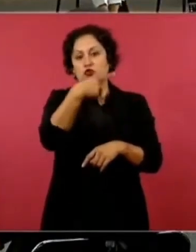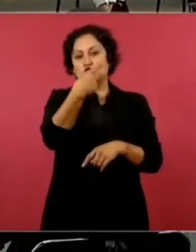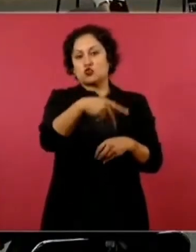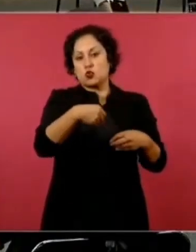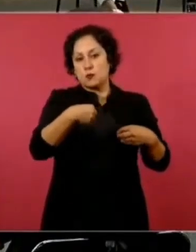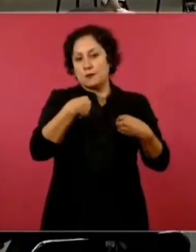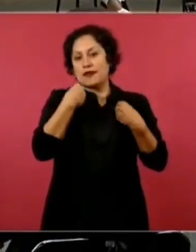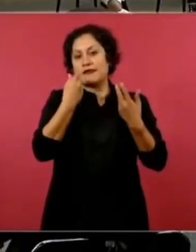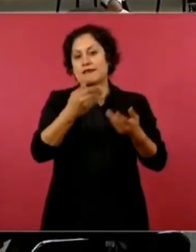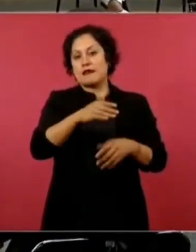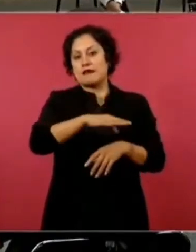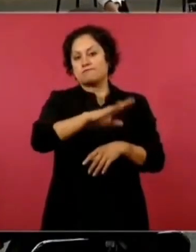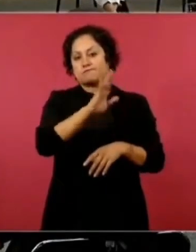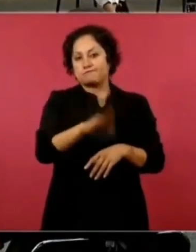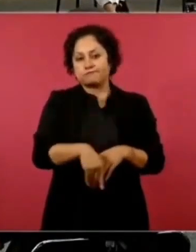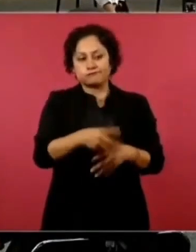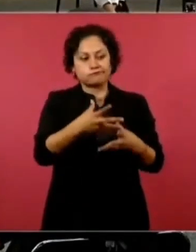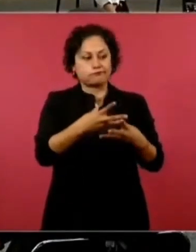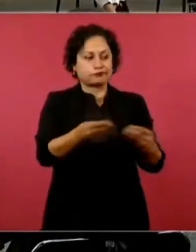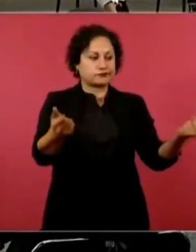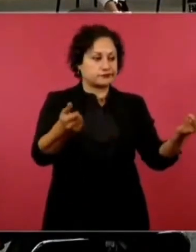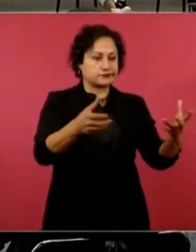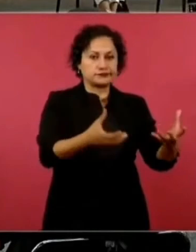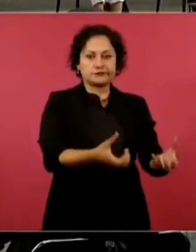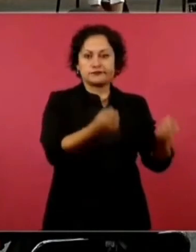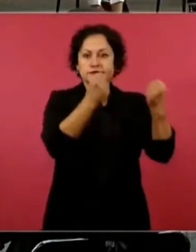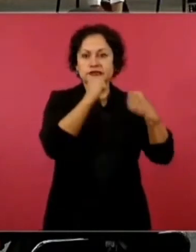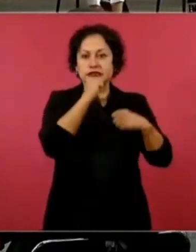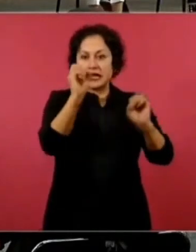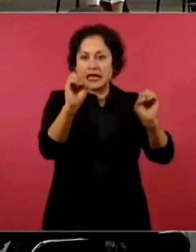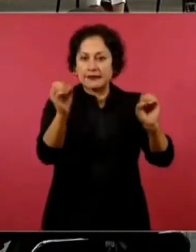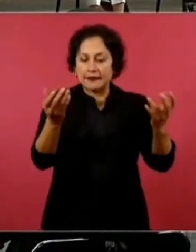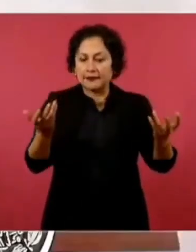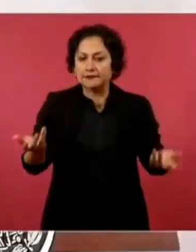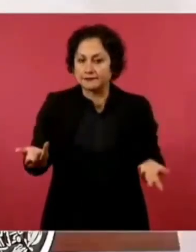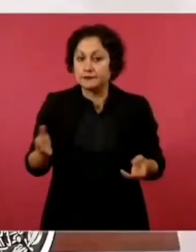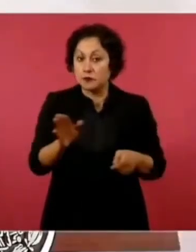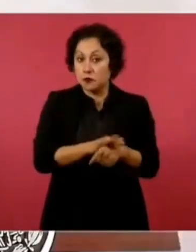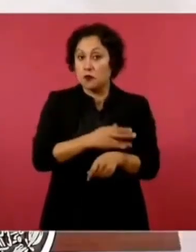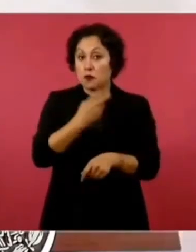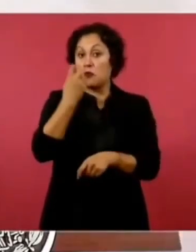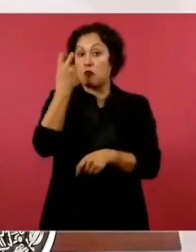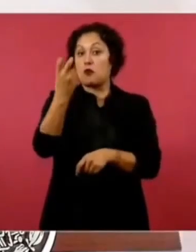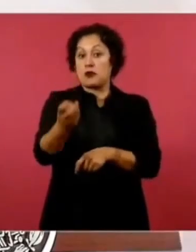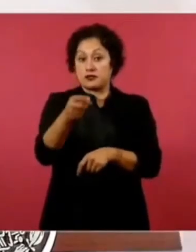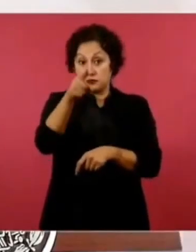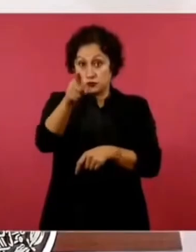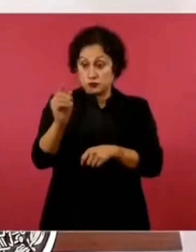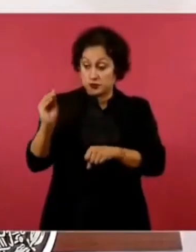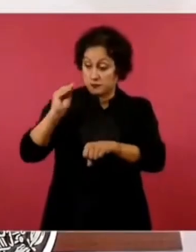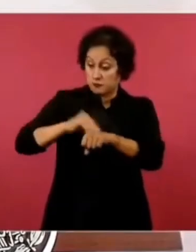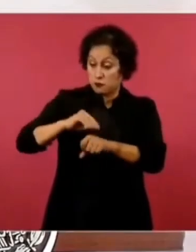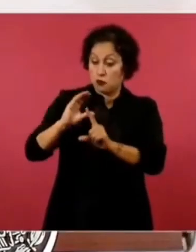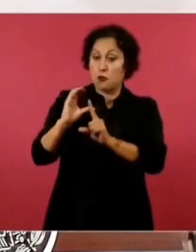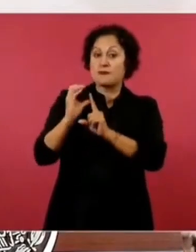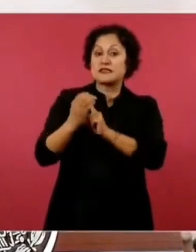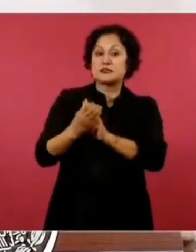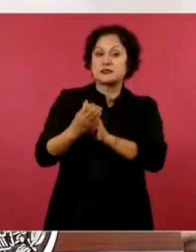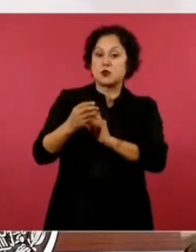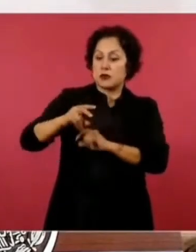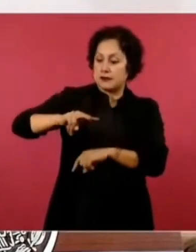nunca se les volvió a encontrar y es por eso que este tiene que ver el tema de la Comisión de la Verdad, de abrir